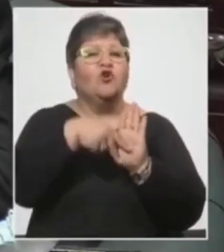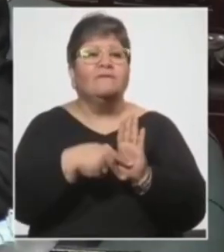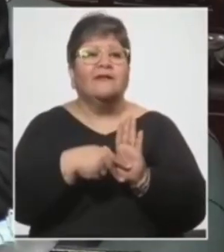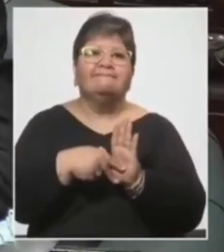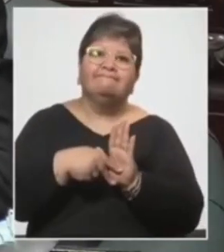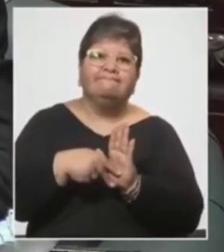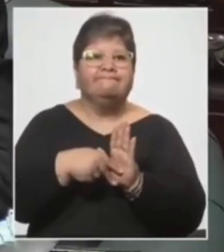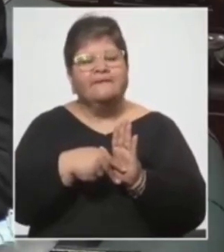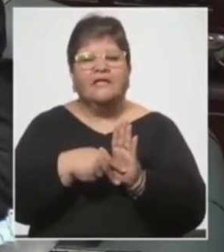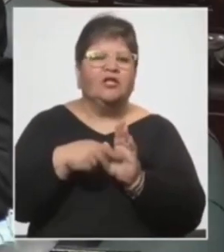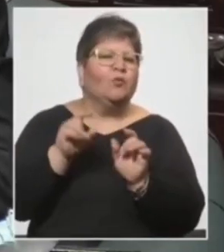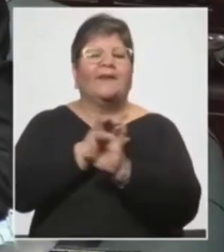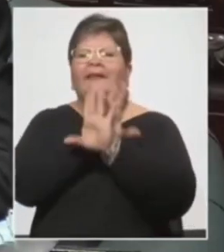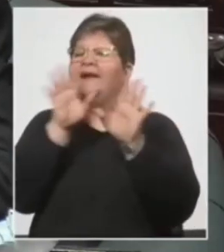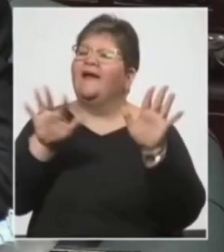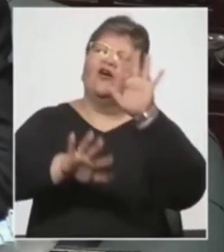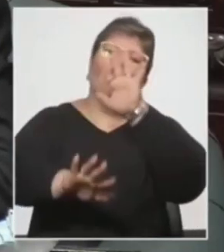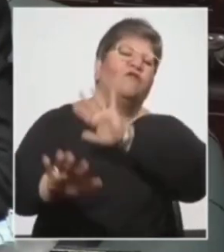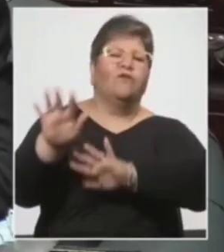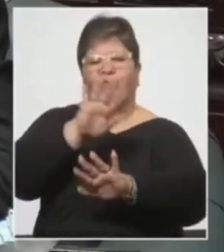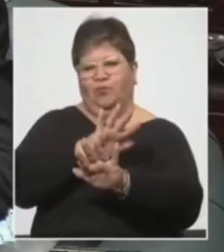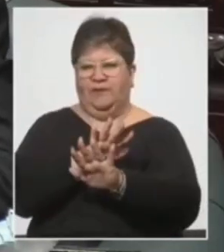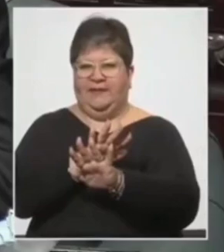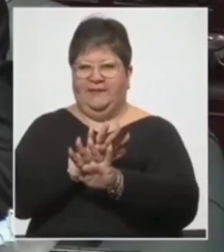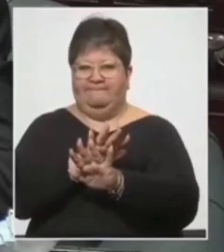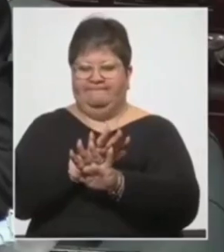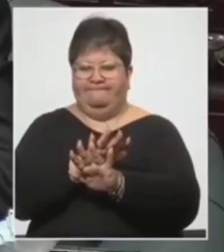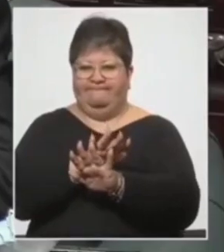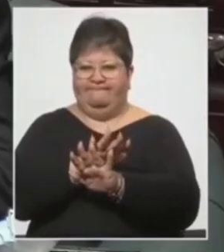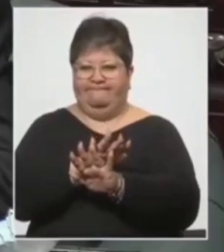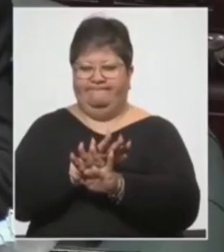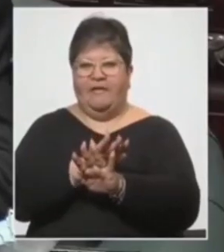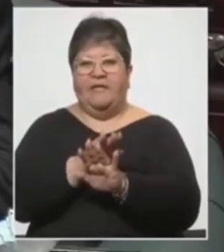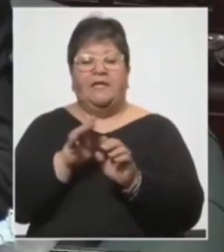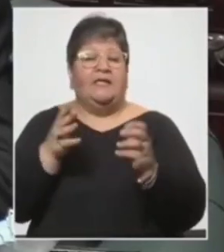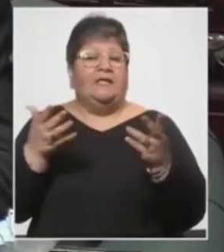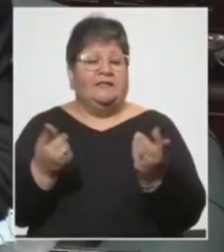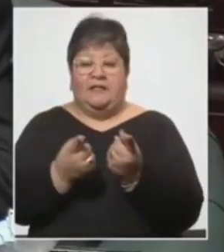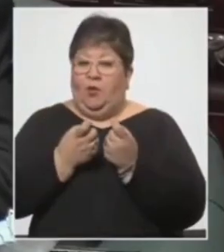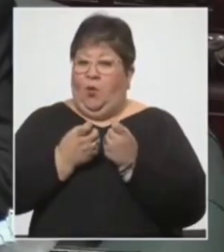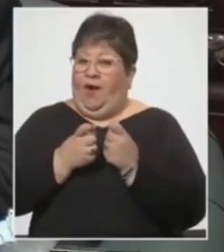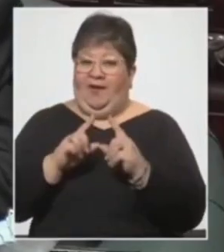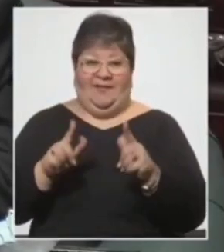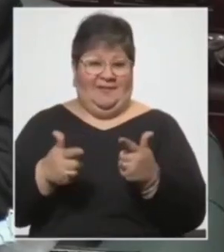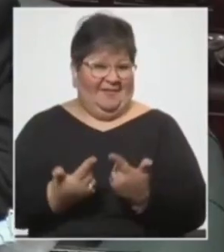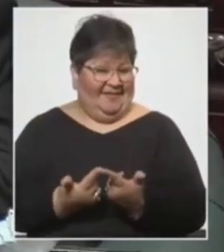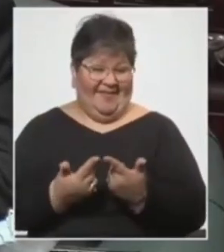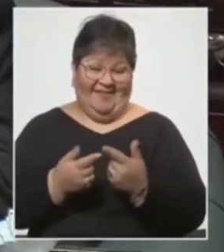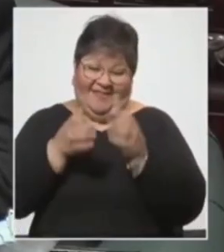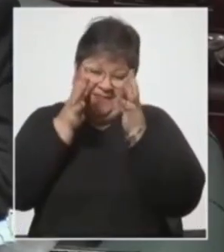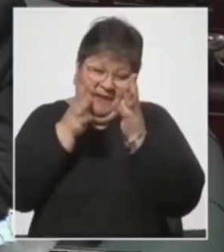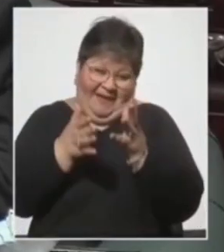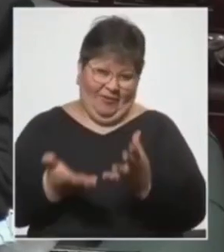confusión o que son difusas, sin necesidad de correr ese riesgo.